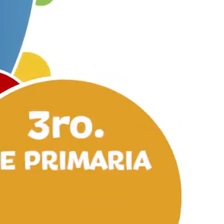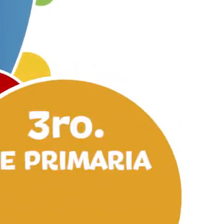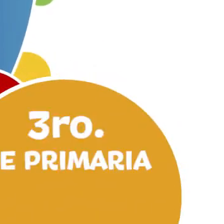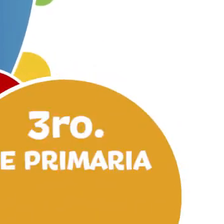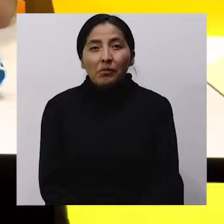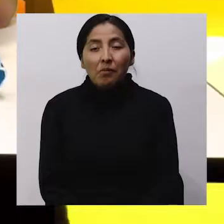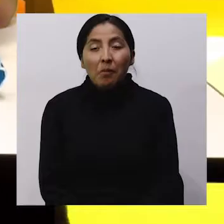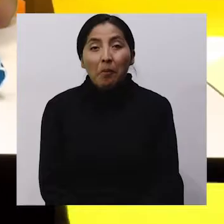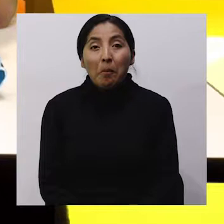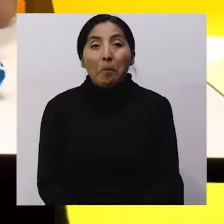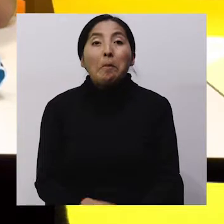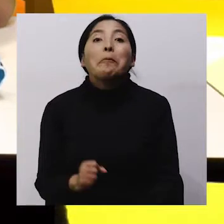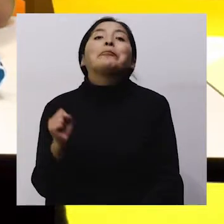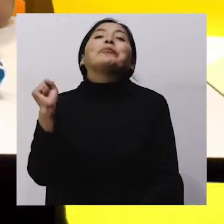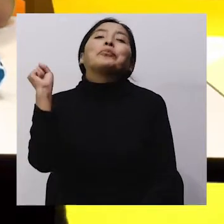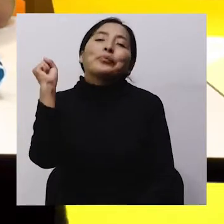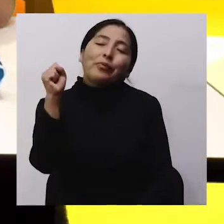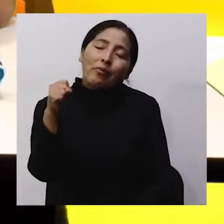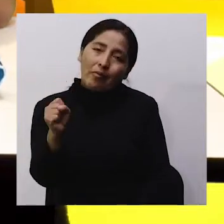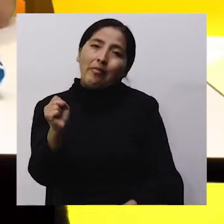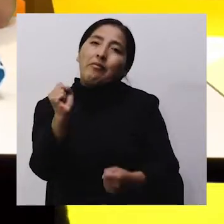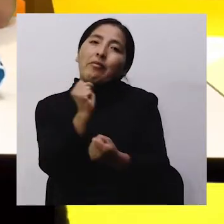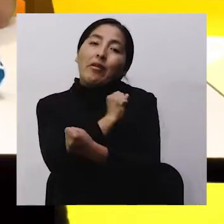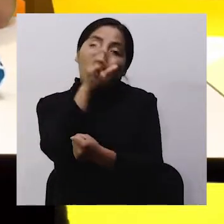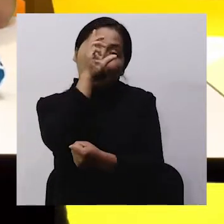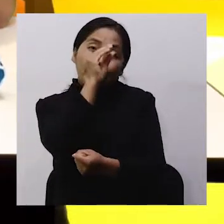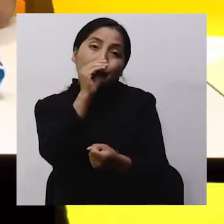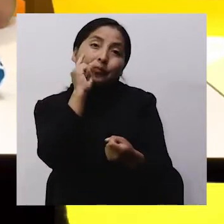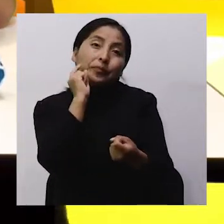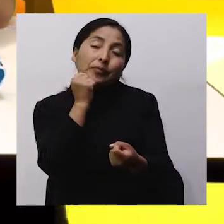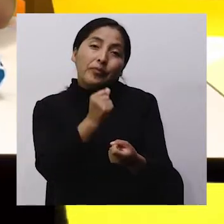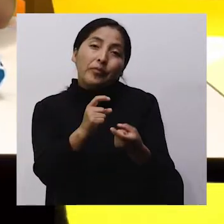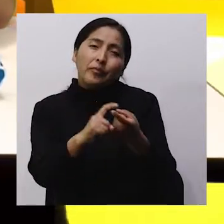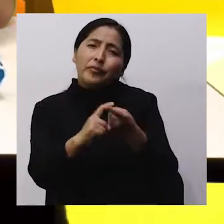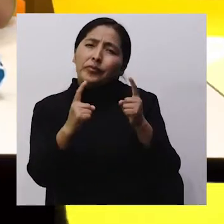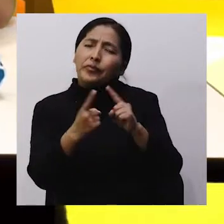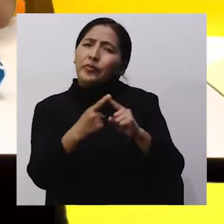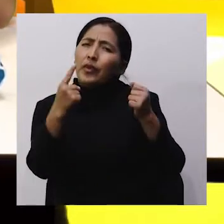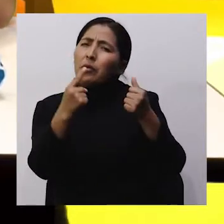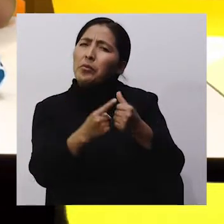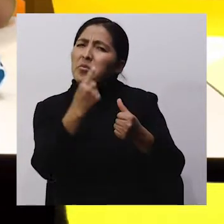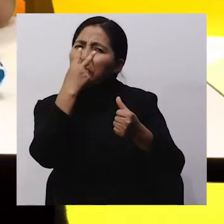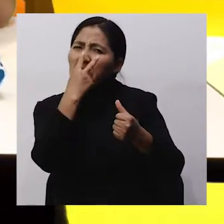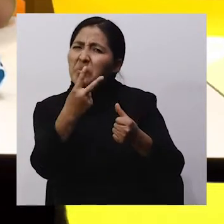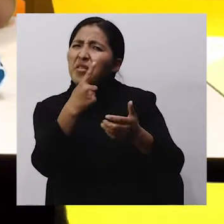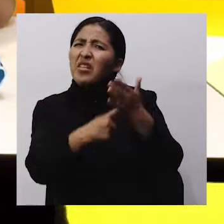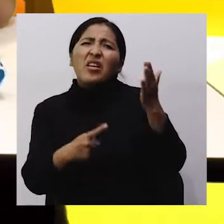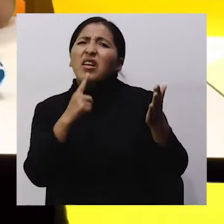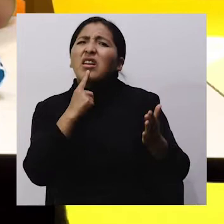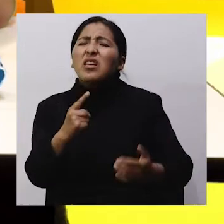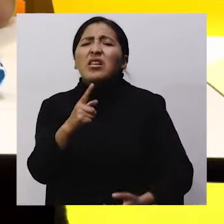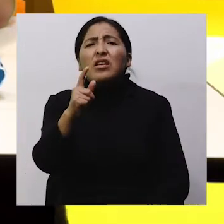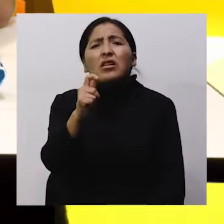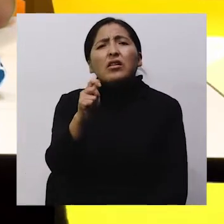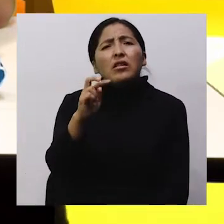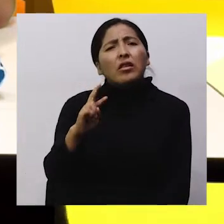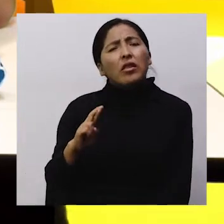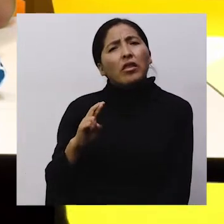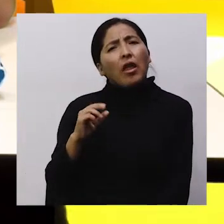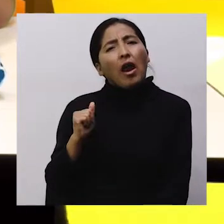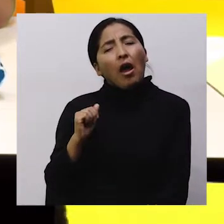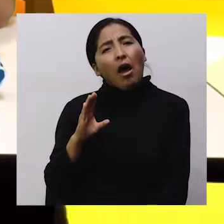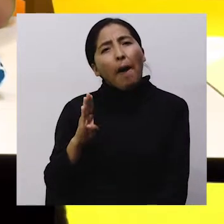Así es, mis queridos amiguitos, entonces, primero veamos qué son los trabalenguas A ver,